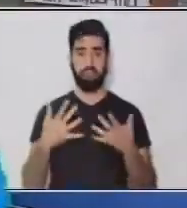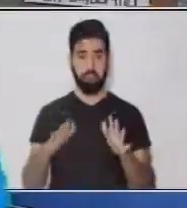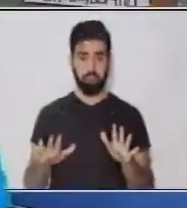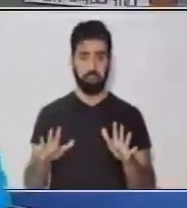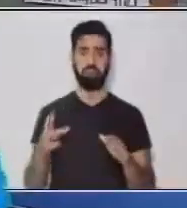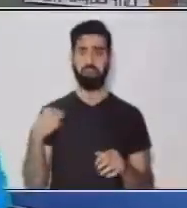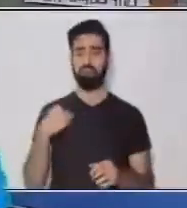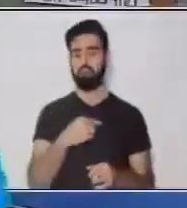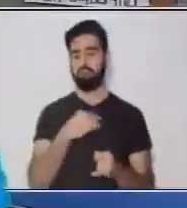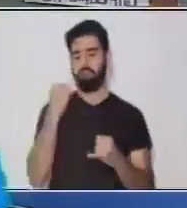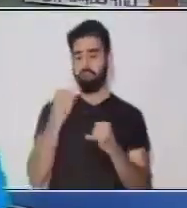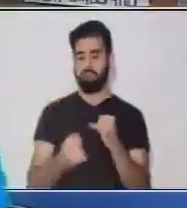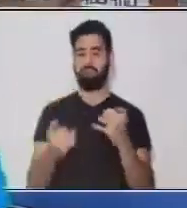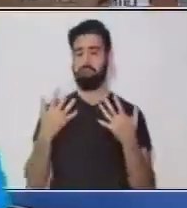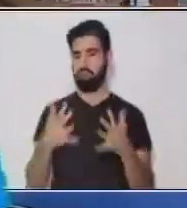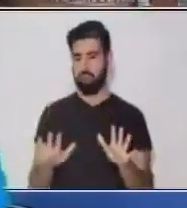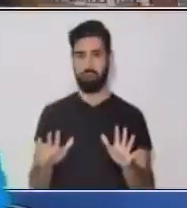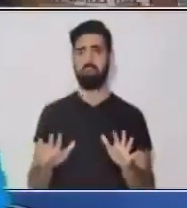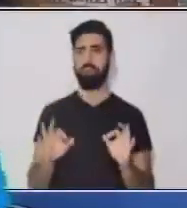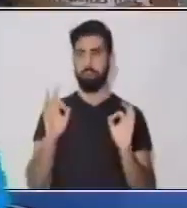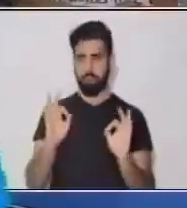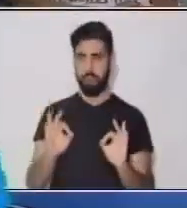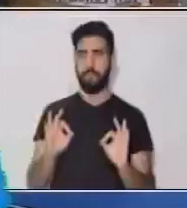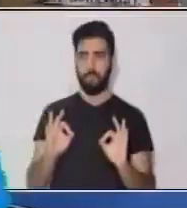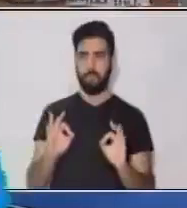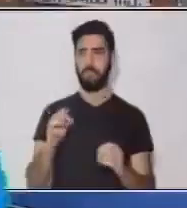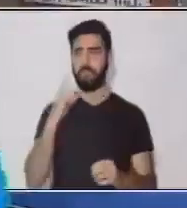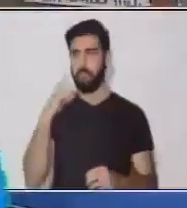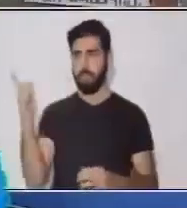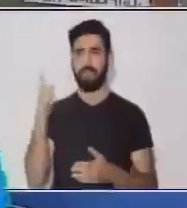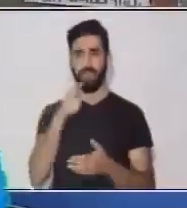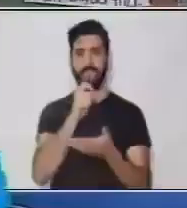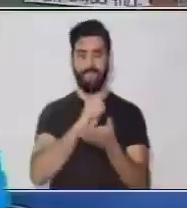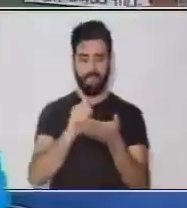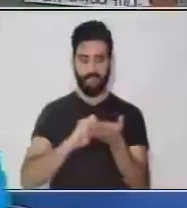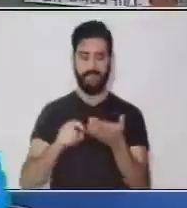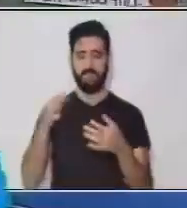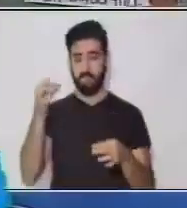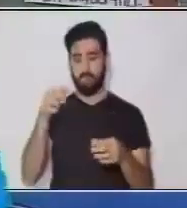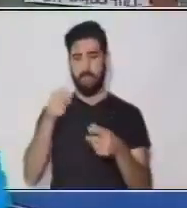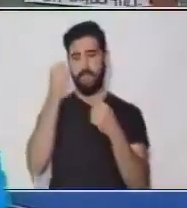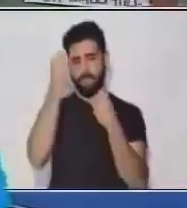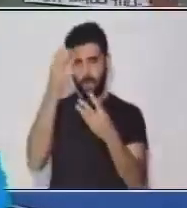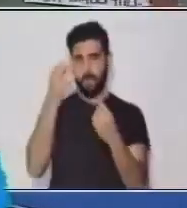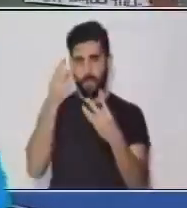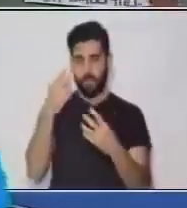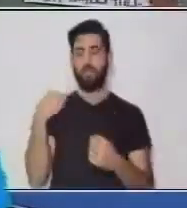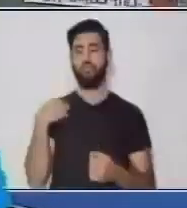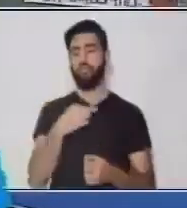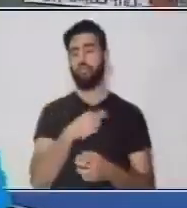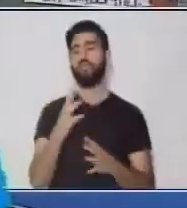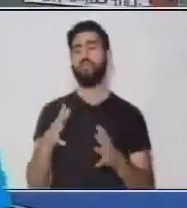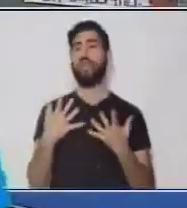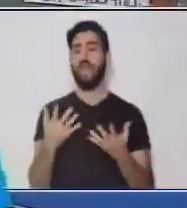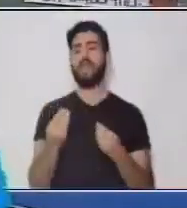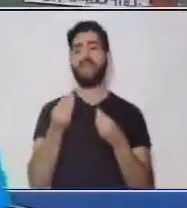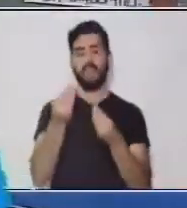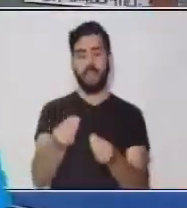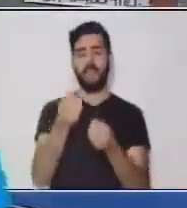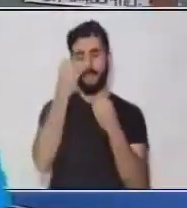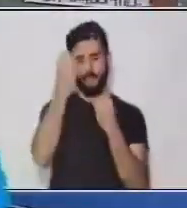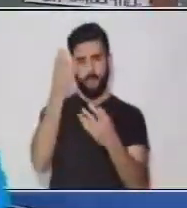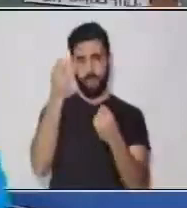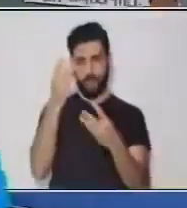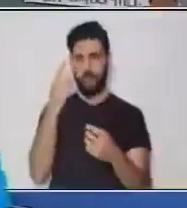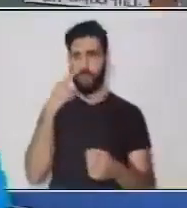nuestro texto. Recuerden que este es un texto... Informativo... Porque estamos dando la... Información de